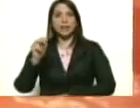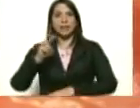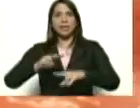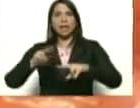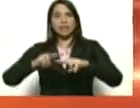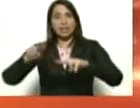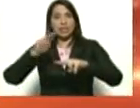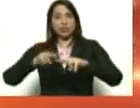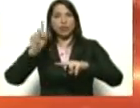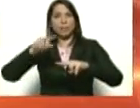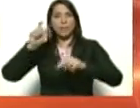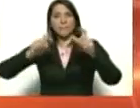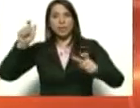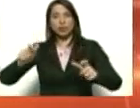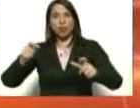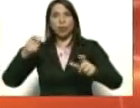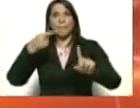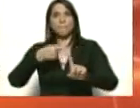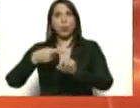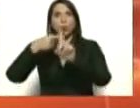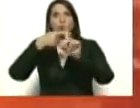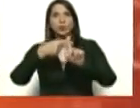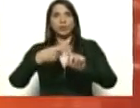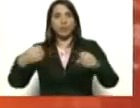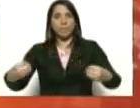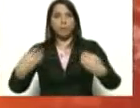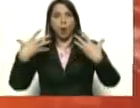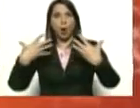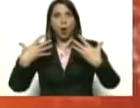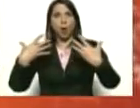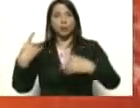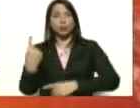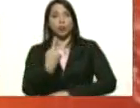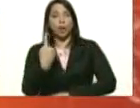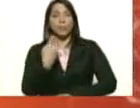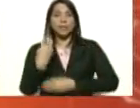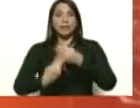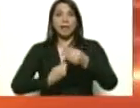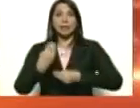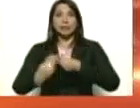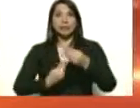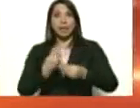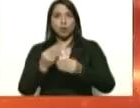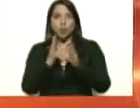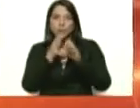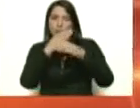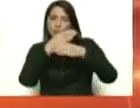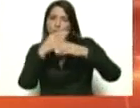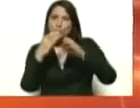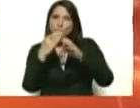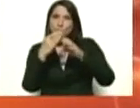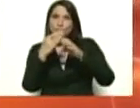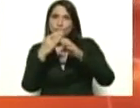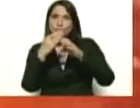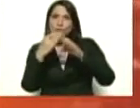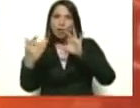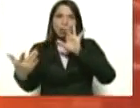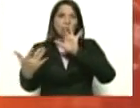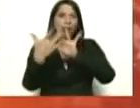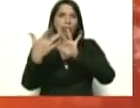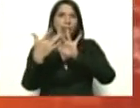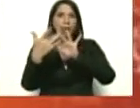doctor Jorge Rodríguez. Estamos no solamente haciéndole la prueba molecular a esta cadena de contactos